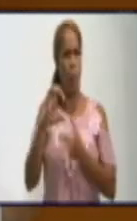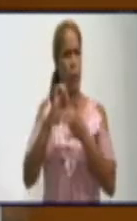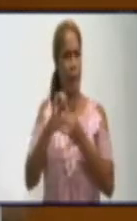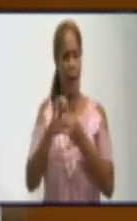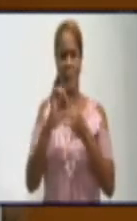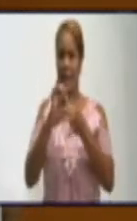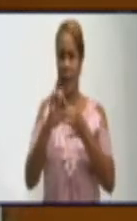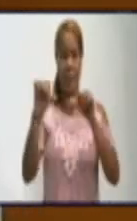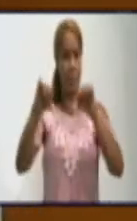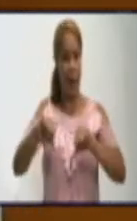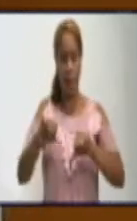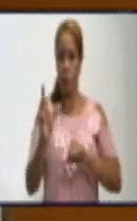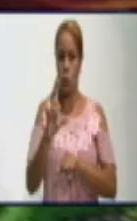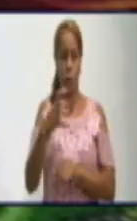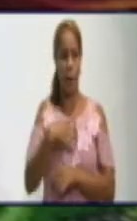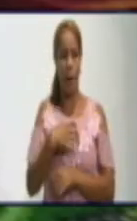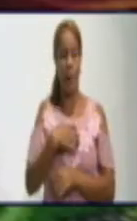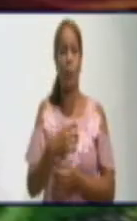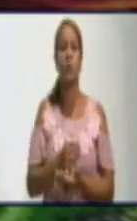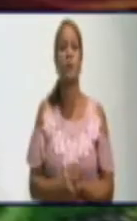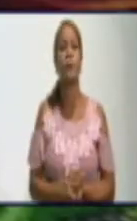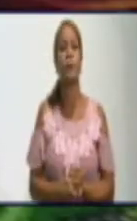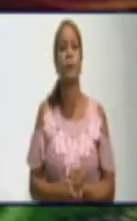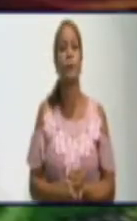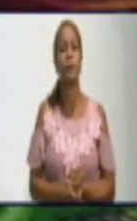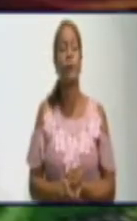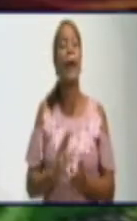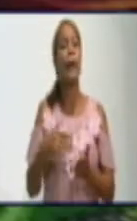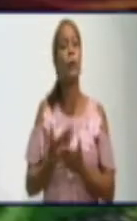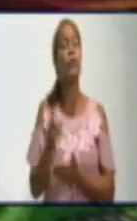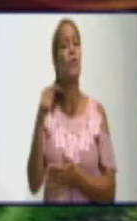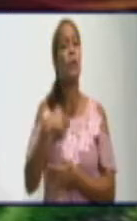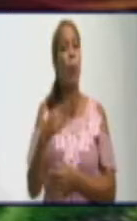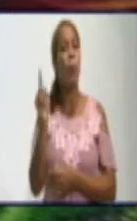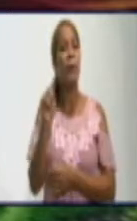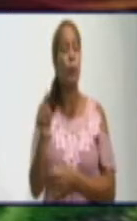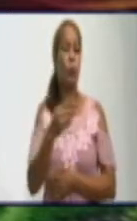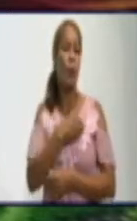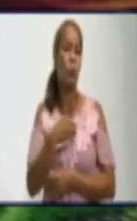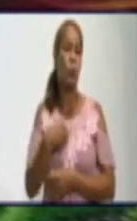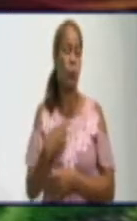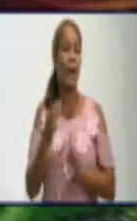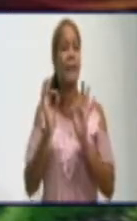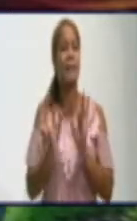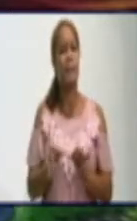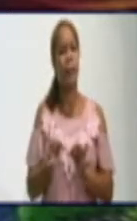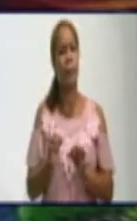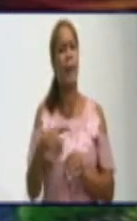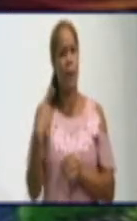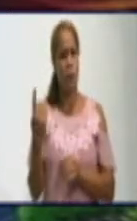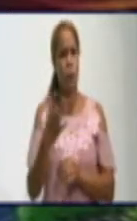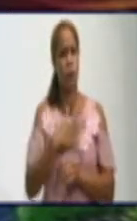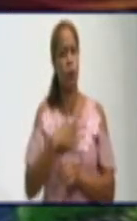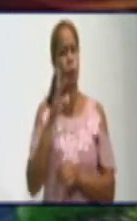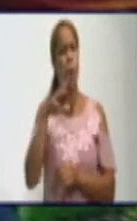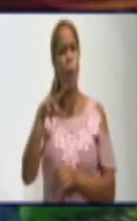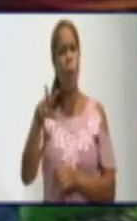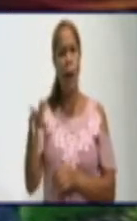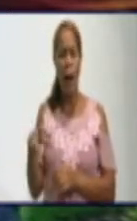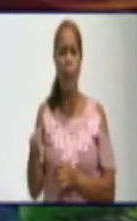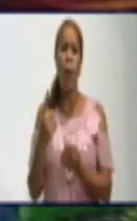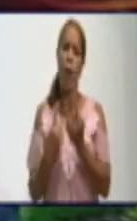críticos. Doctora, de los datos que usted acaba de ofrecernos, siempre nosotros buscamos algunas